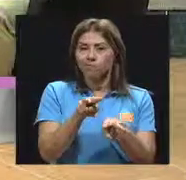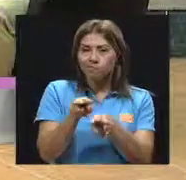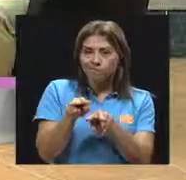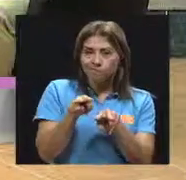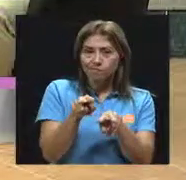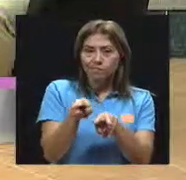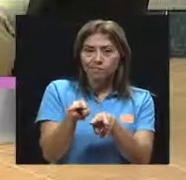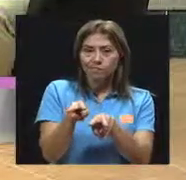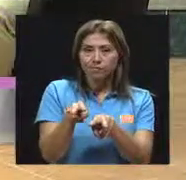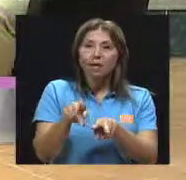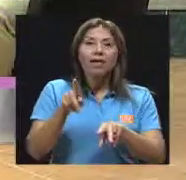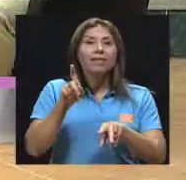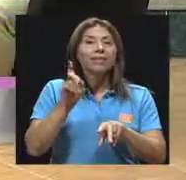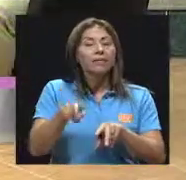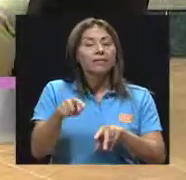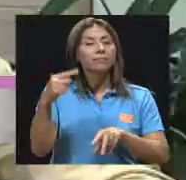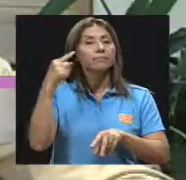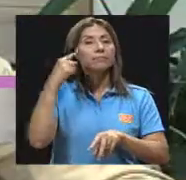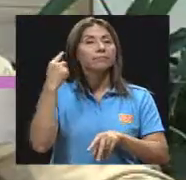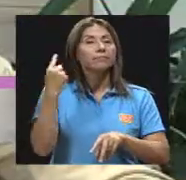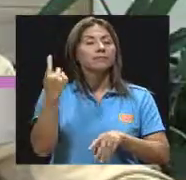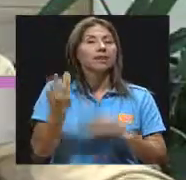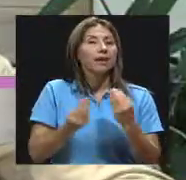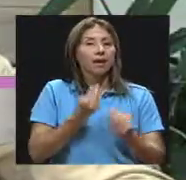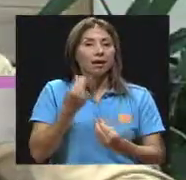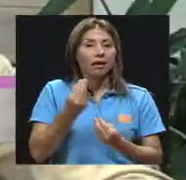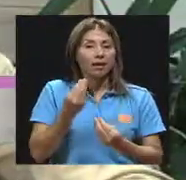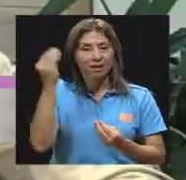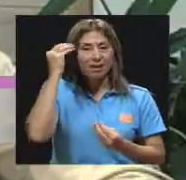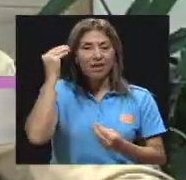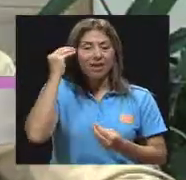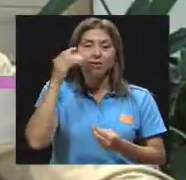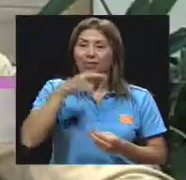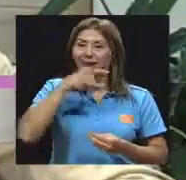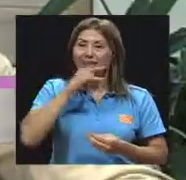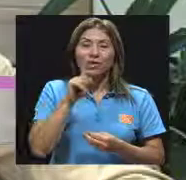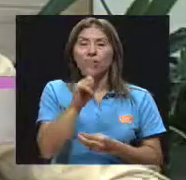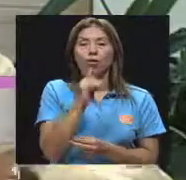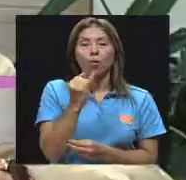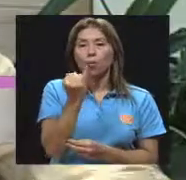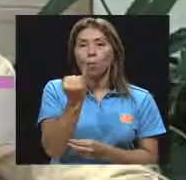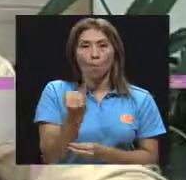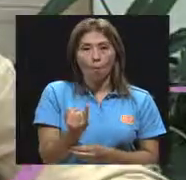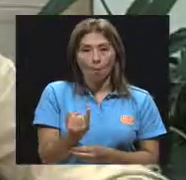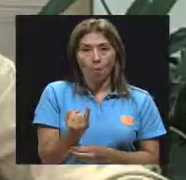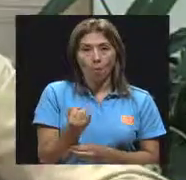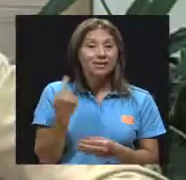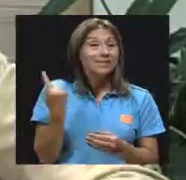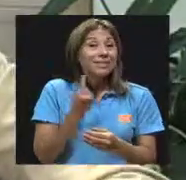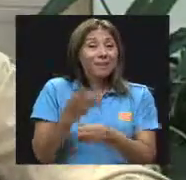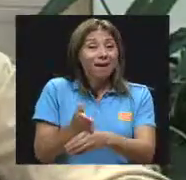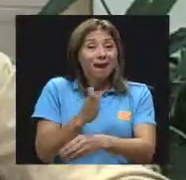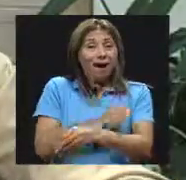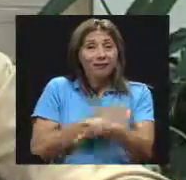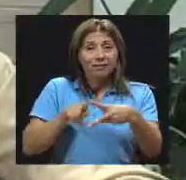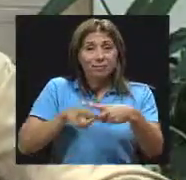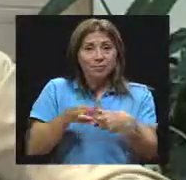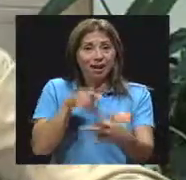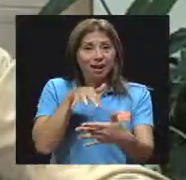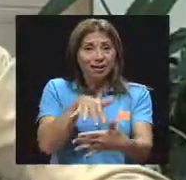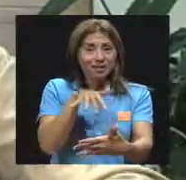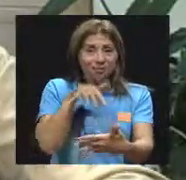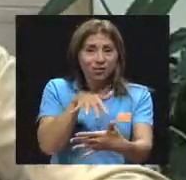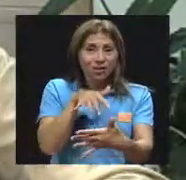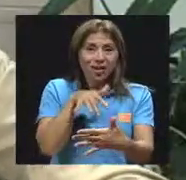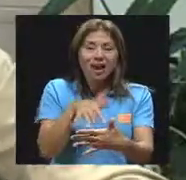El criterio es que el niño no tenga bajo peso. O es muy común que antes de la edad escolar el niño pase por esas etapas en las que el apetito